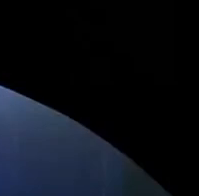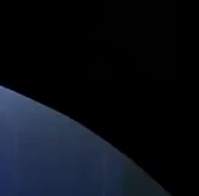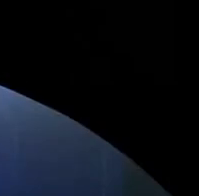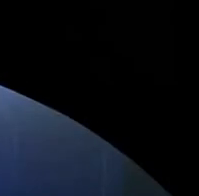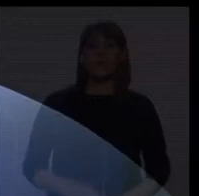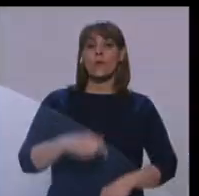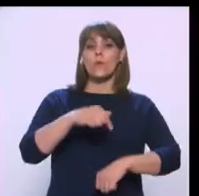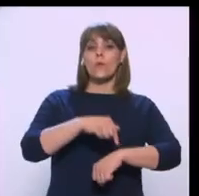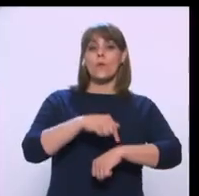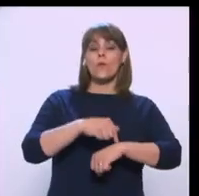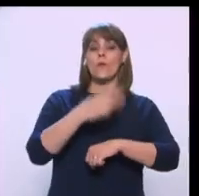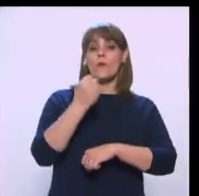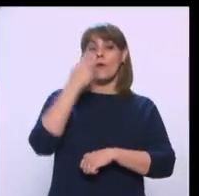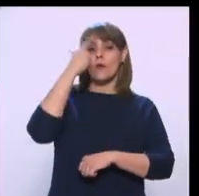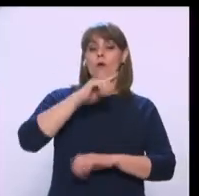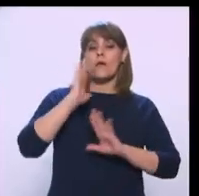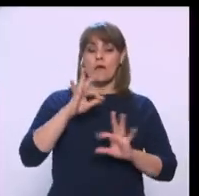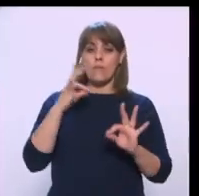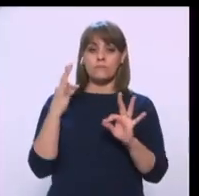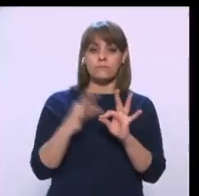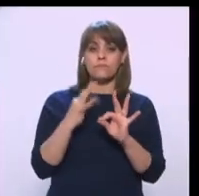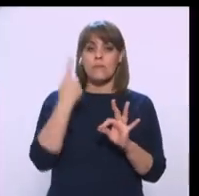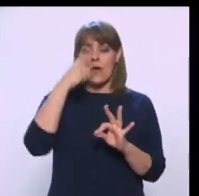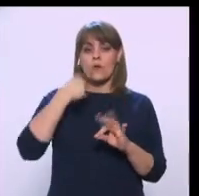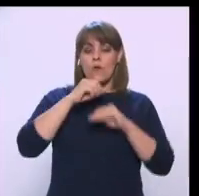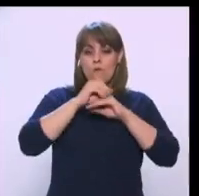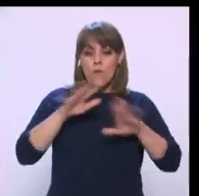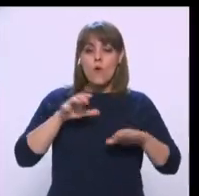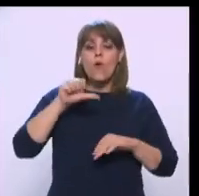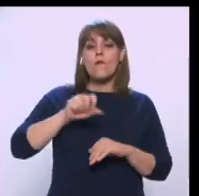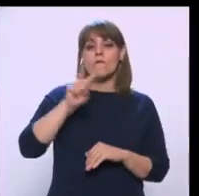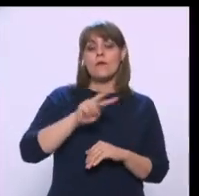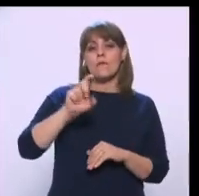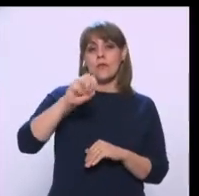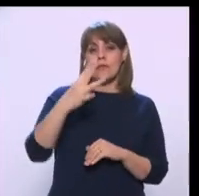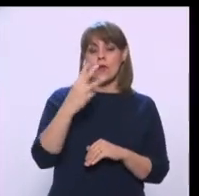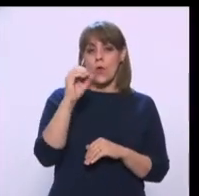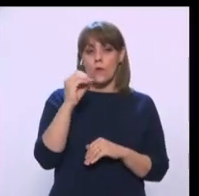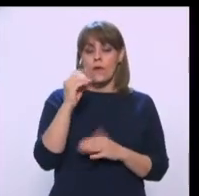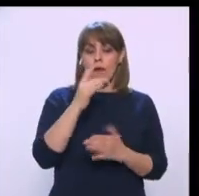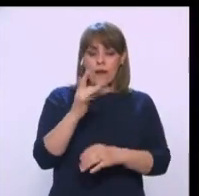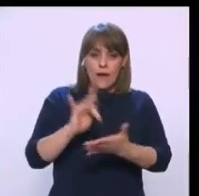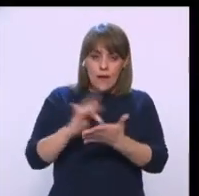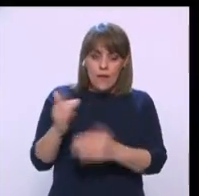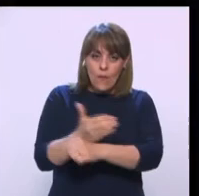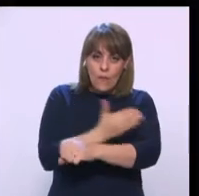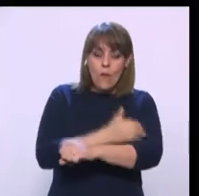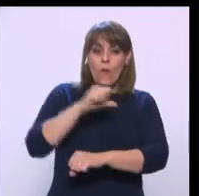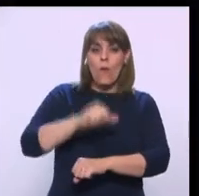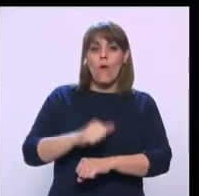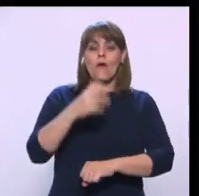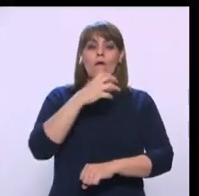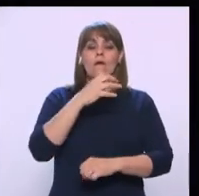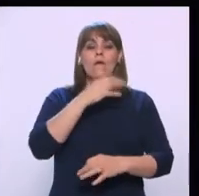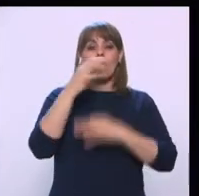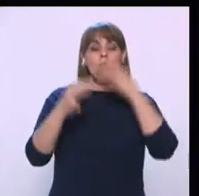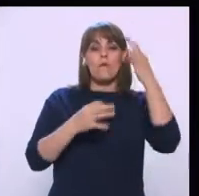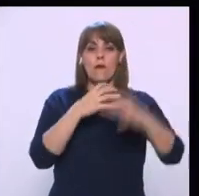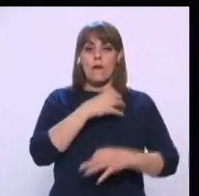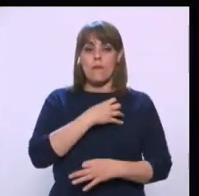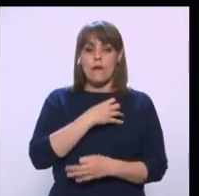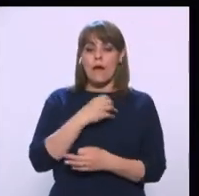Son las 9 de la noche, hora de estar bien informados Viernes 23 de octubre Muchas gracias por acompañarnos hoy aquí en Informe Capital